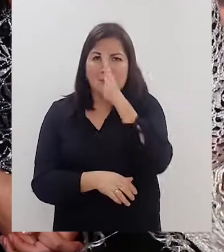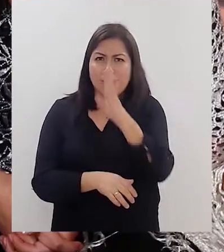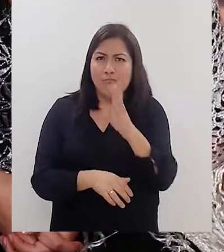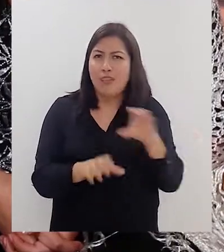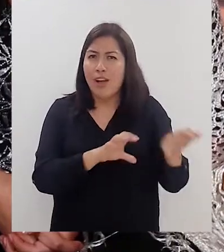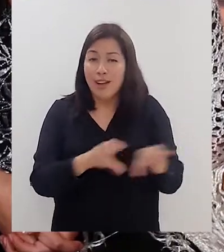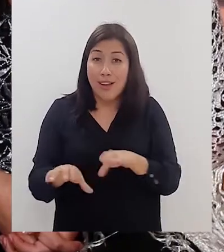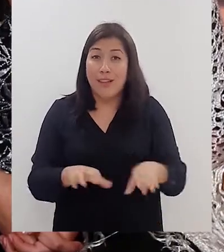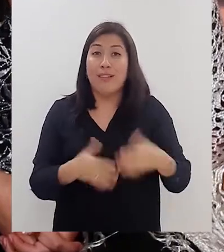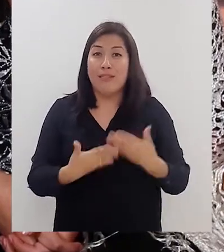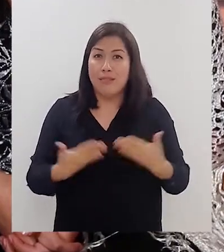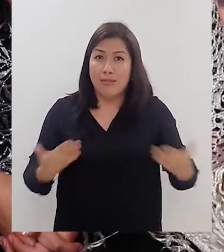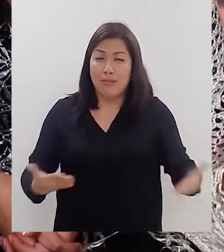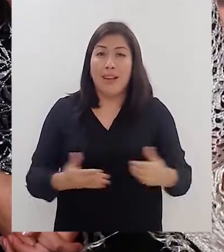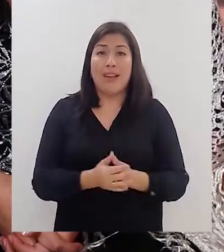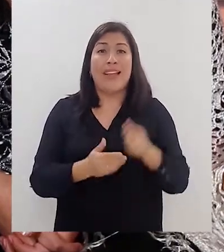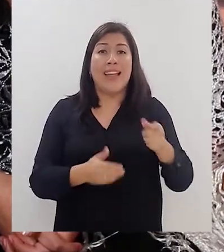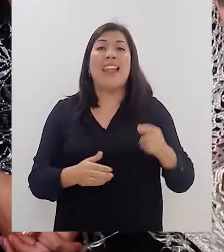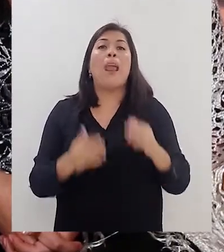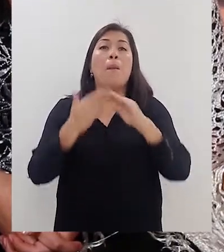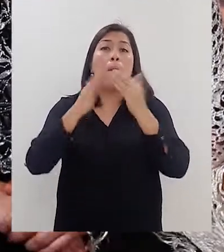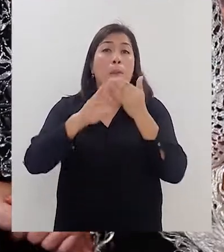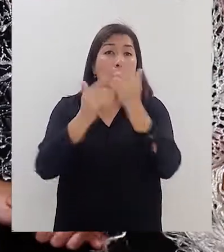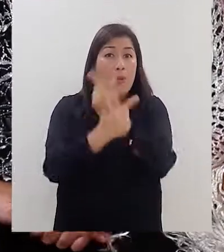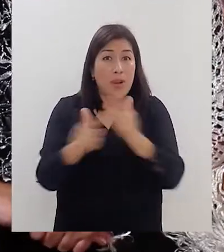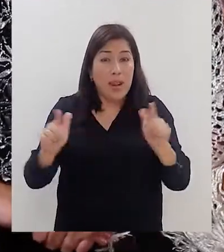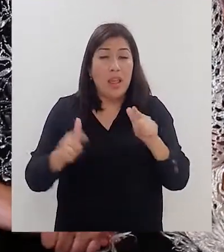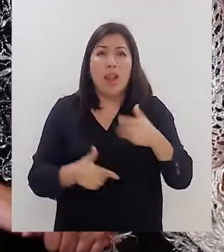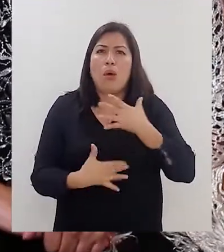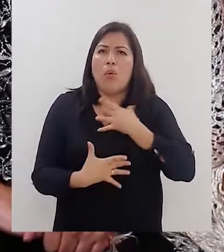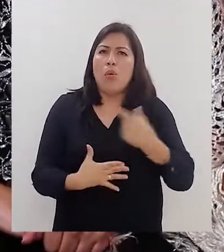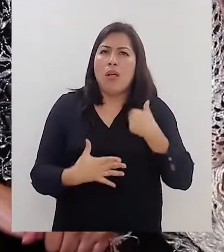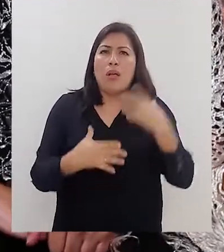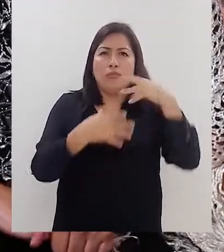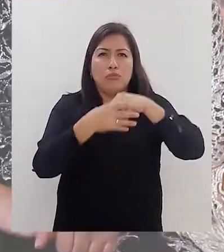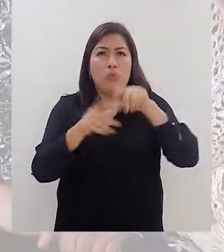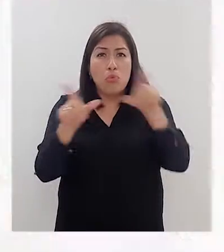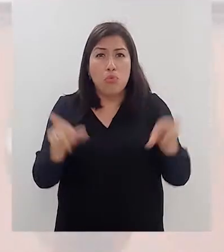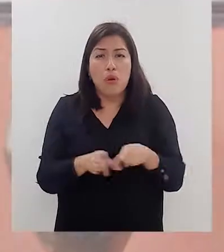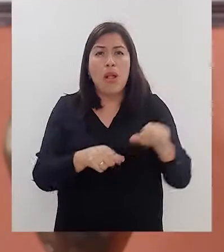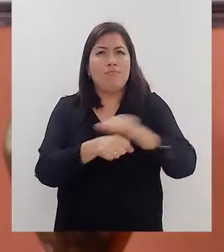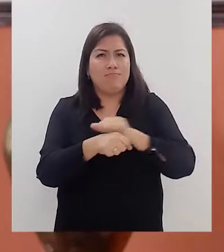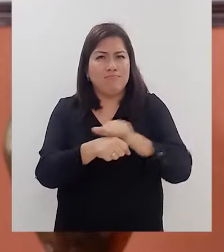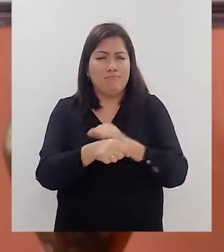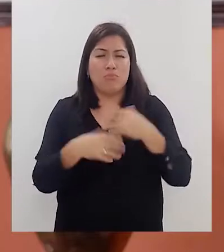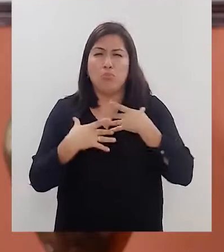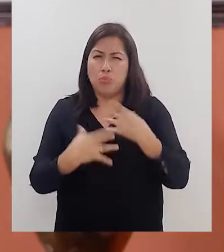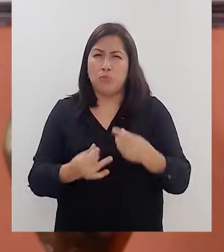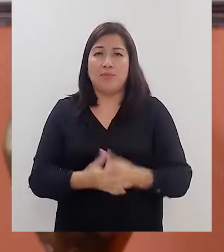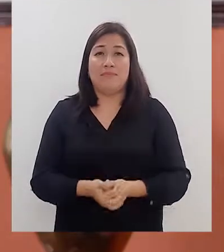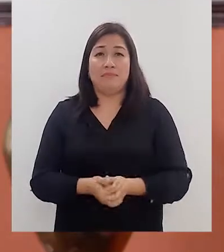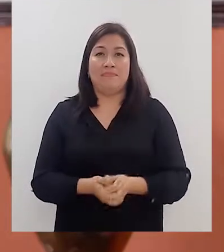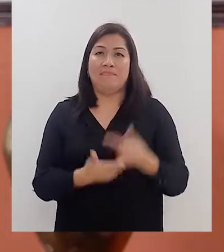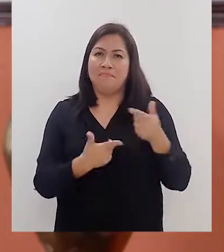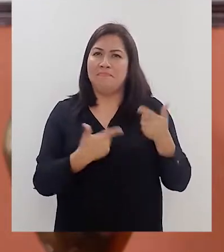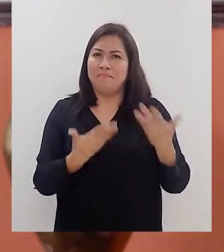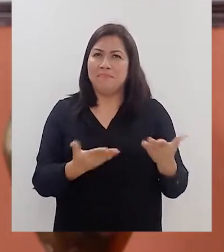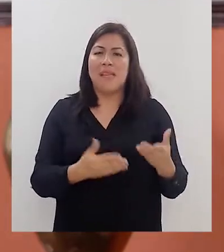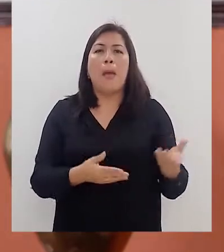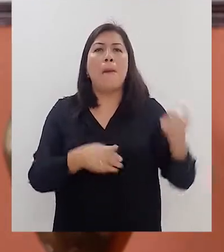gusta el actor principal del MAPEP por el libre, me gusta el ensayo participo en